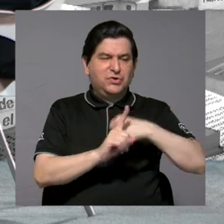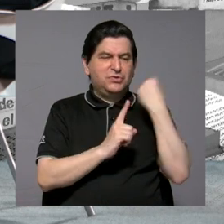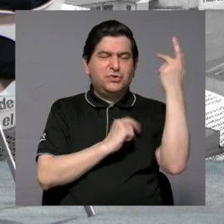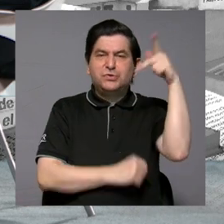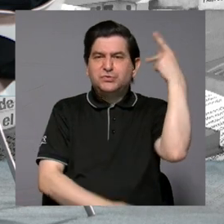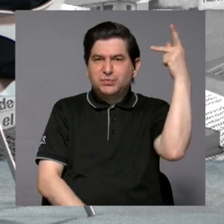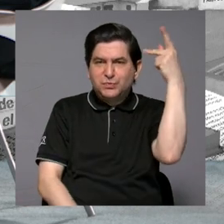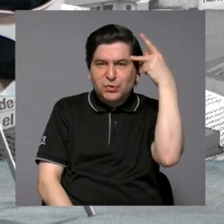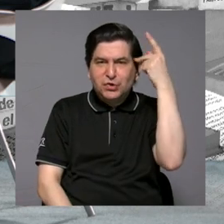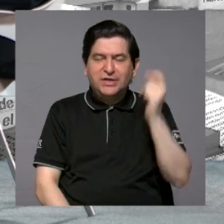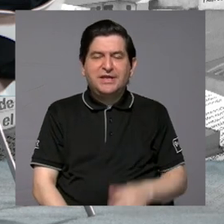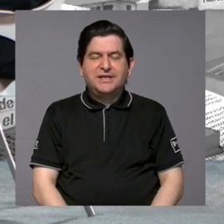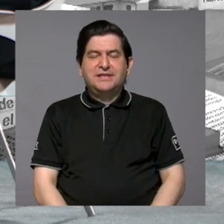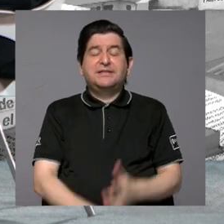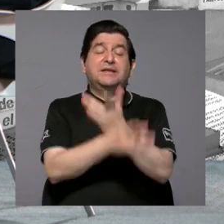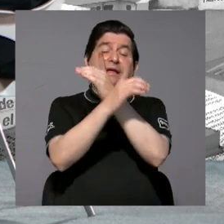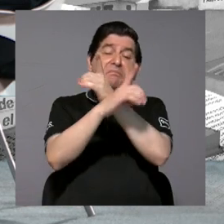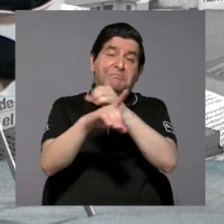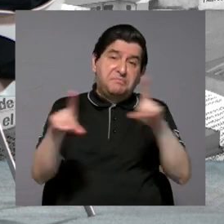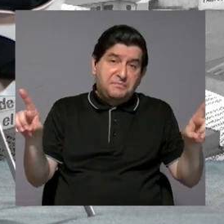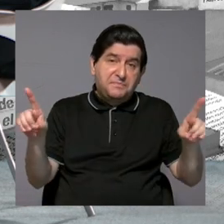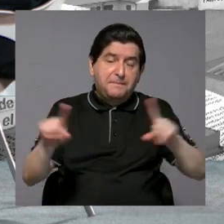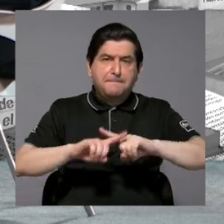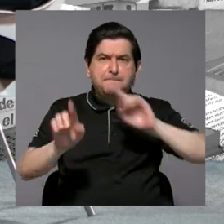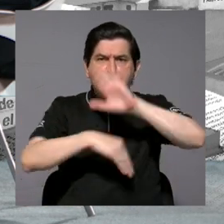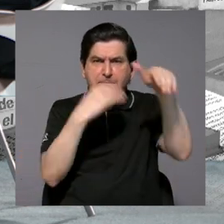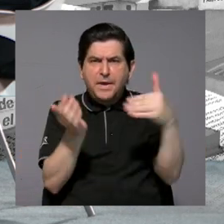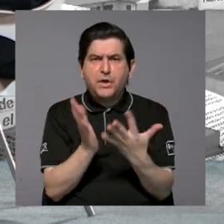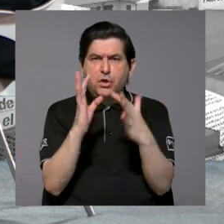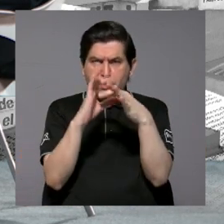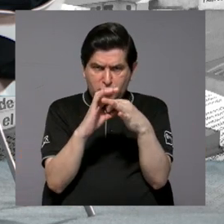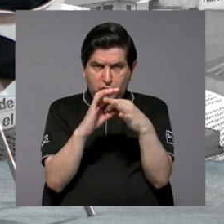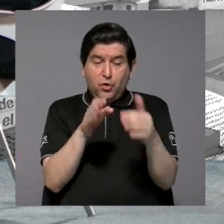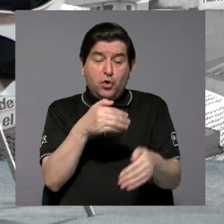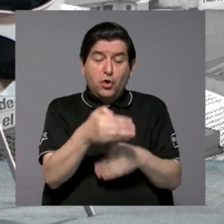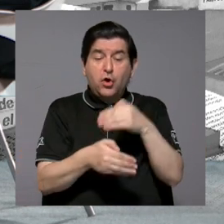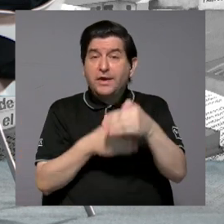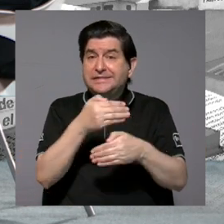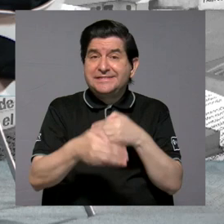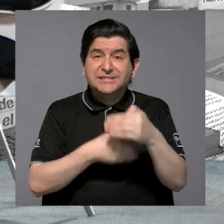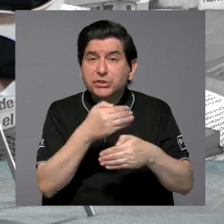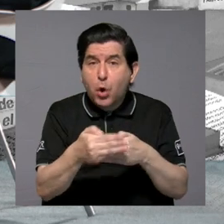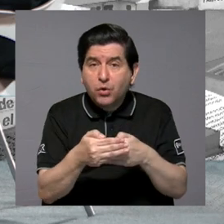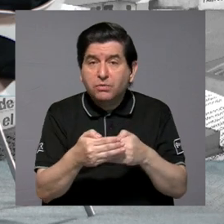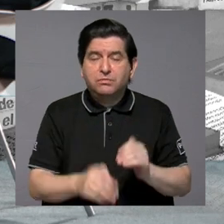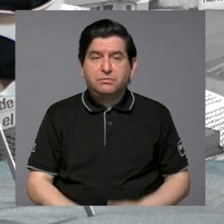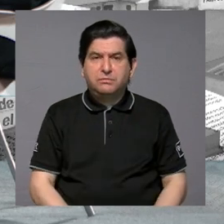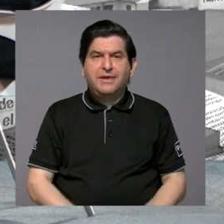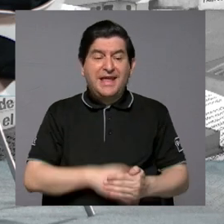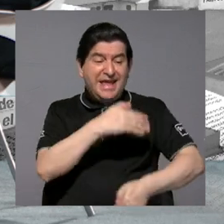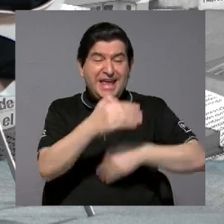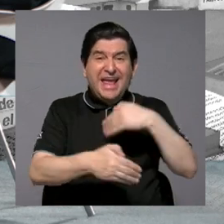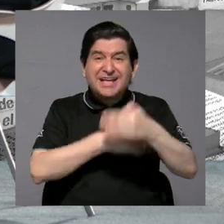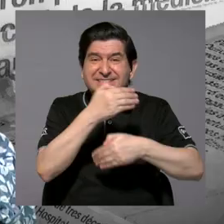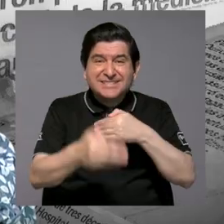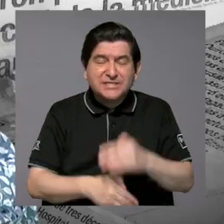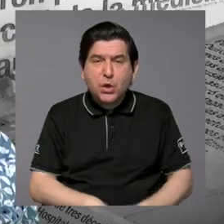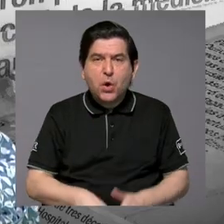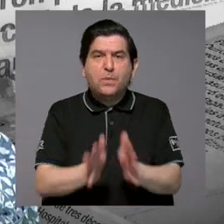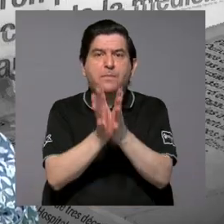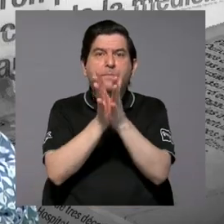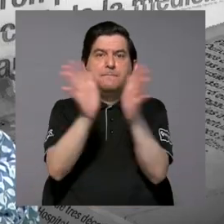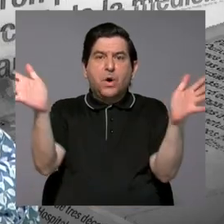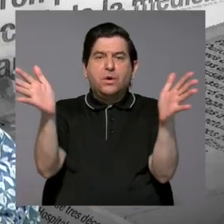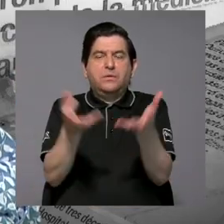política, a la democracia, pero todo tiene que ver con la gestión, y la gestión pública es muy